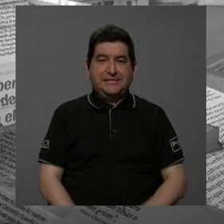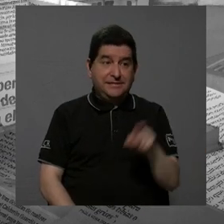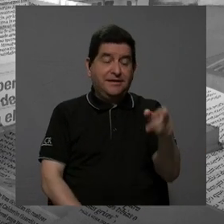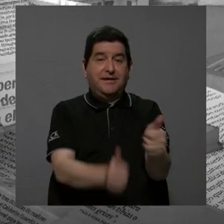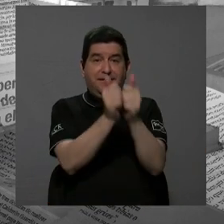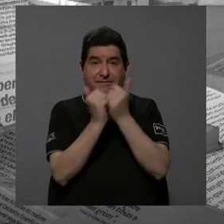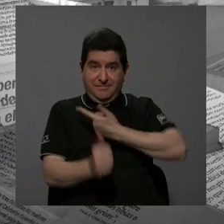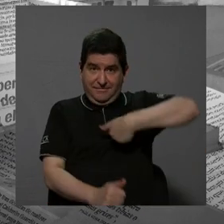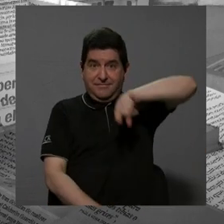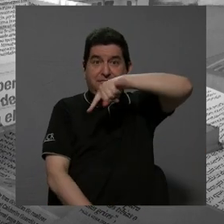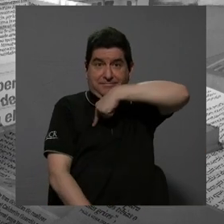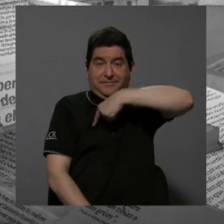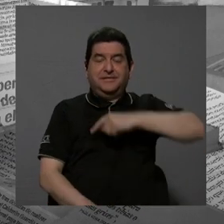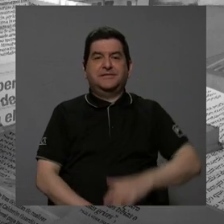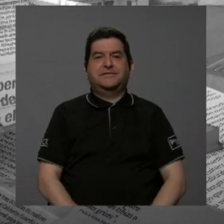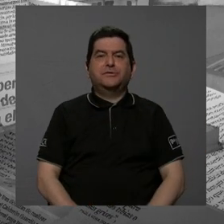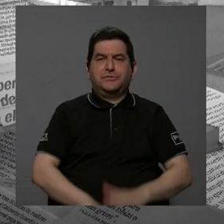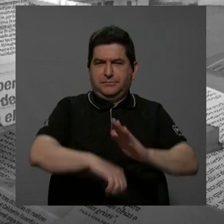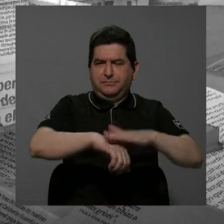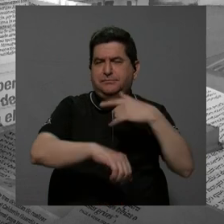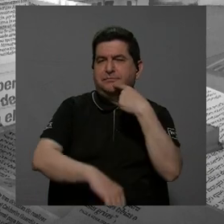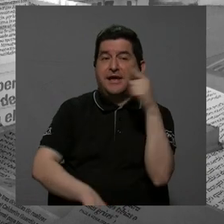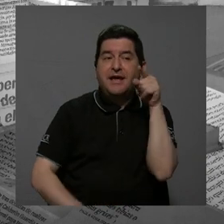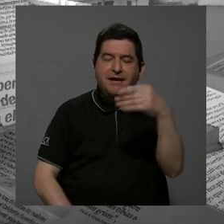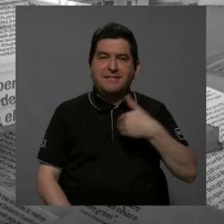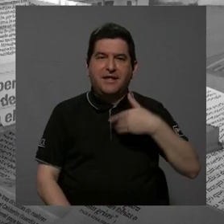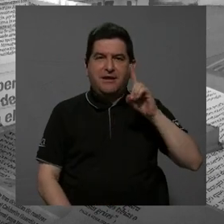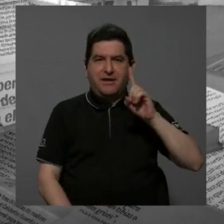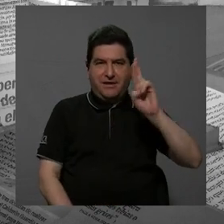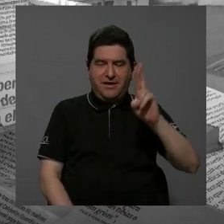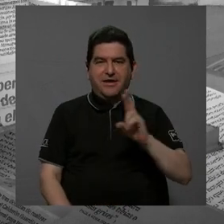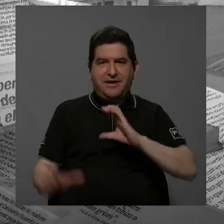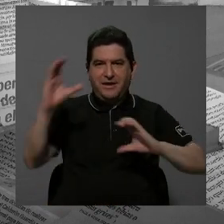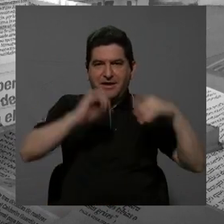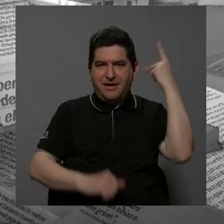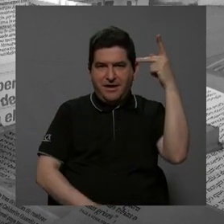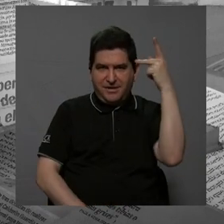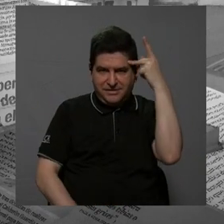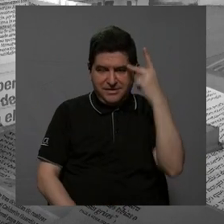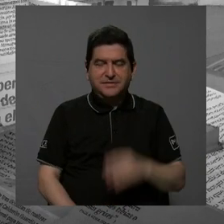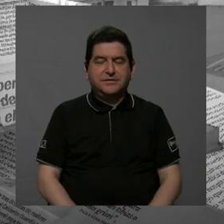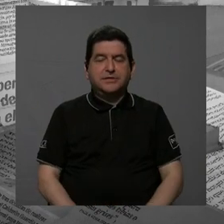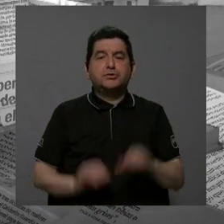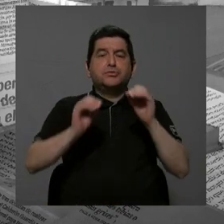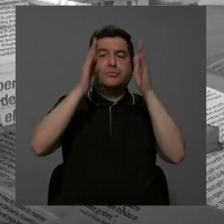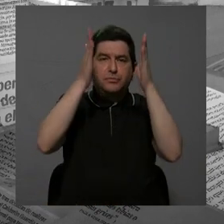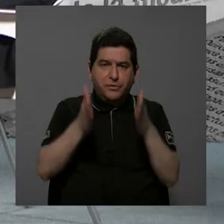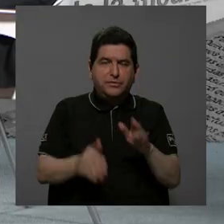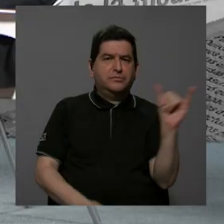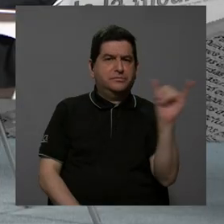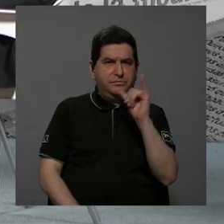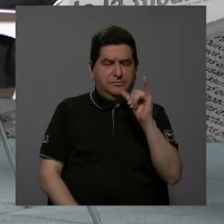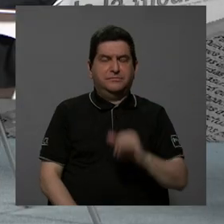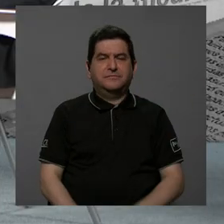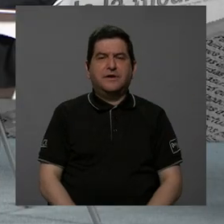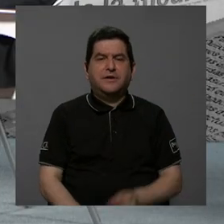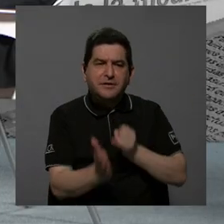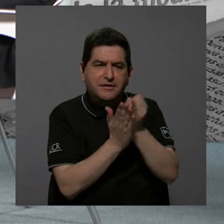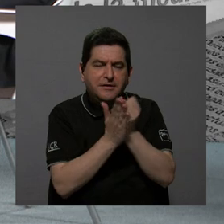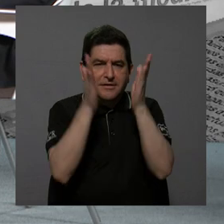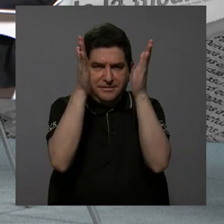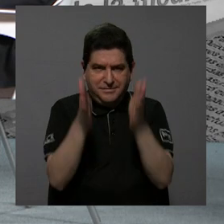nos acompaña y déjenme decirles que él tiene un doctorado en ciencias políticas, ha sido profesor y también ha sido